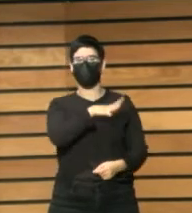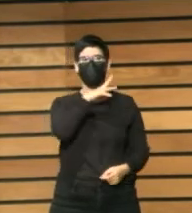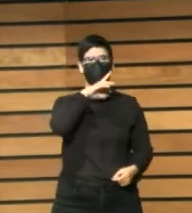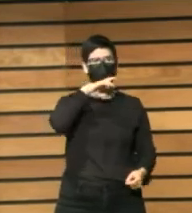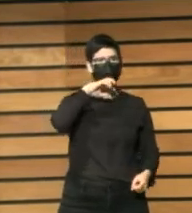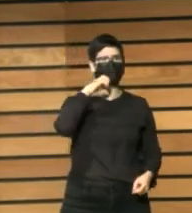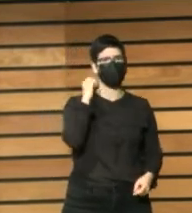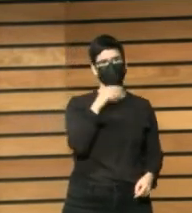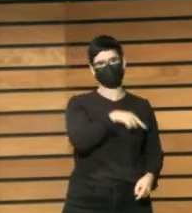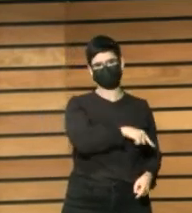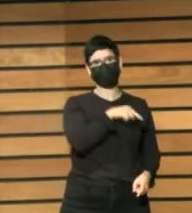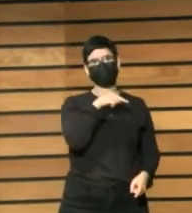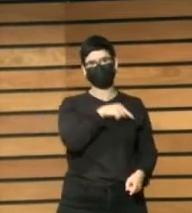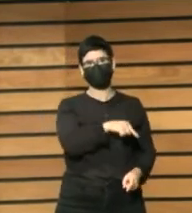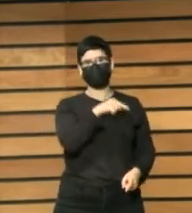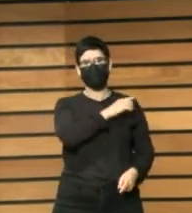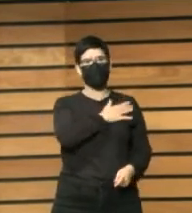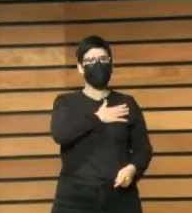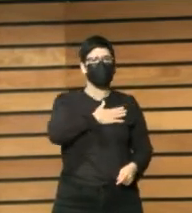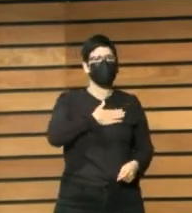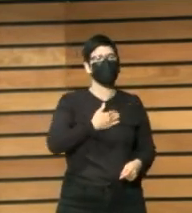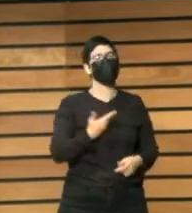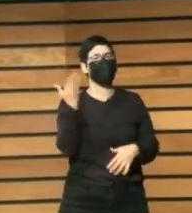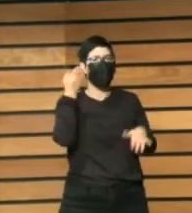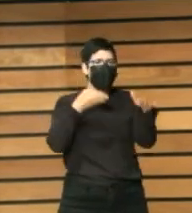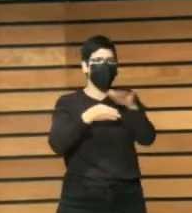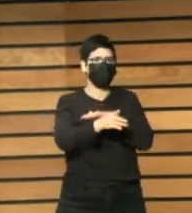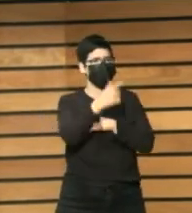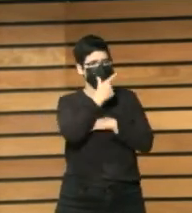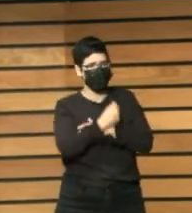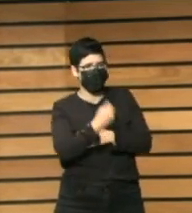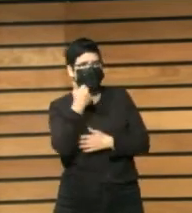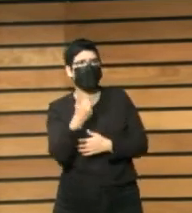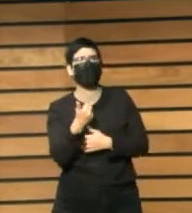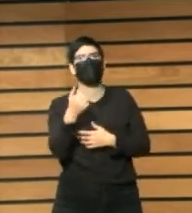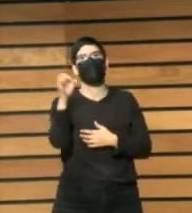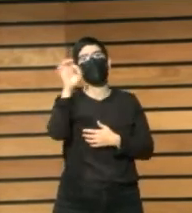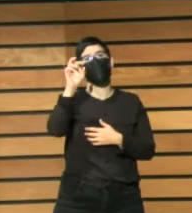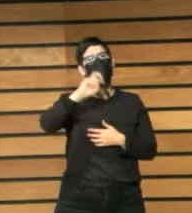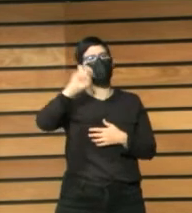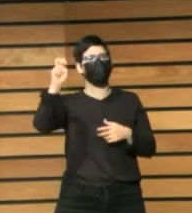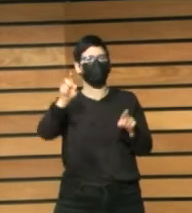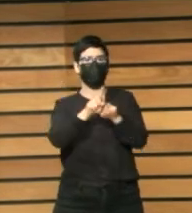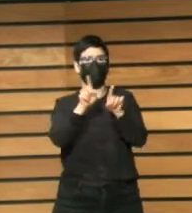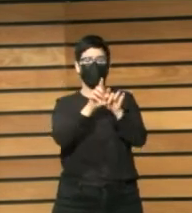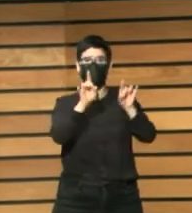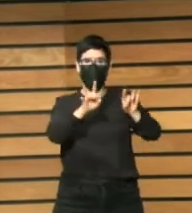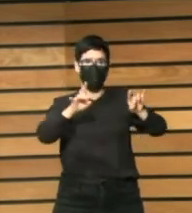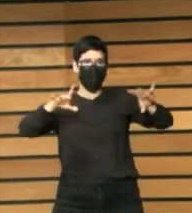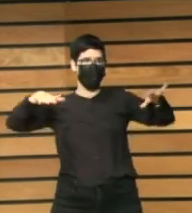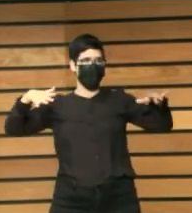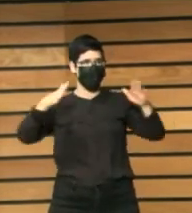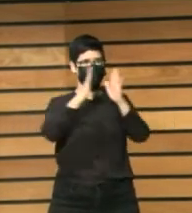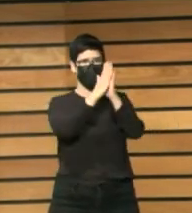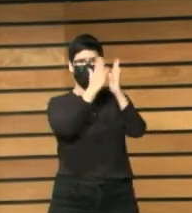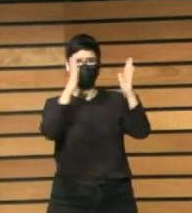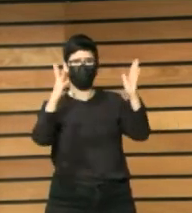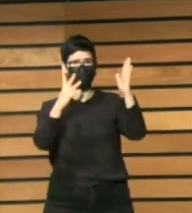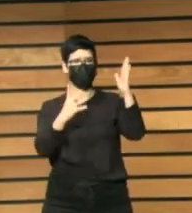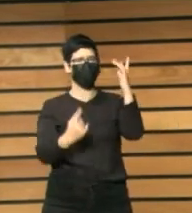al que quieren proporcionar mejor acceso. Otras tienen joyas bibliográficas que prácticamente nadie ve nunca.